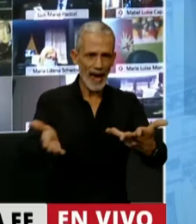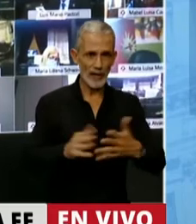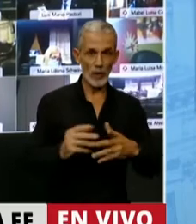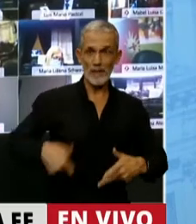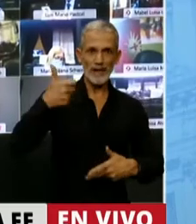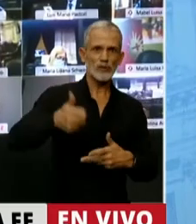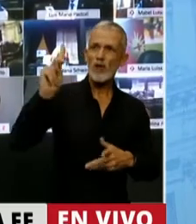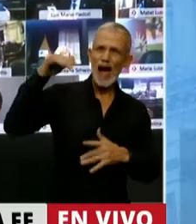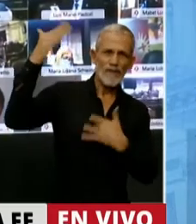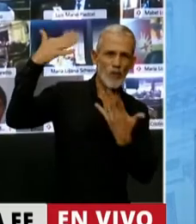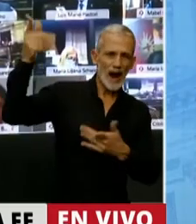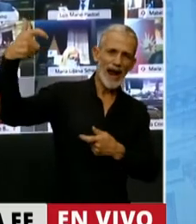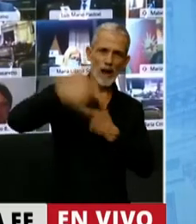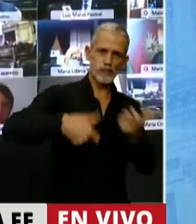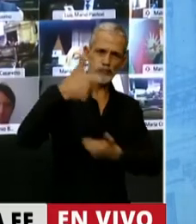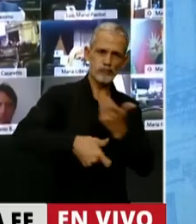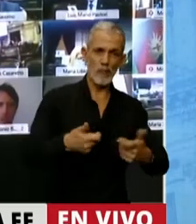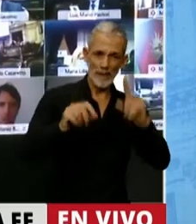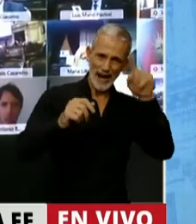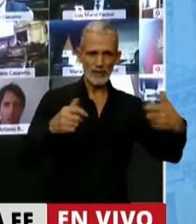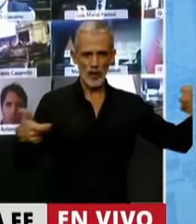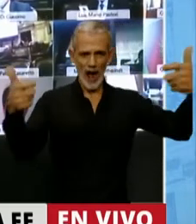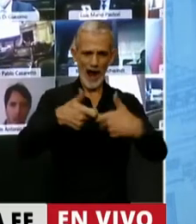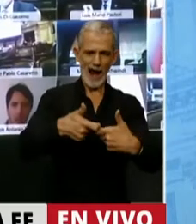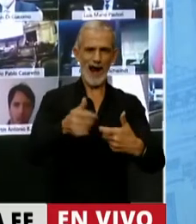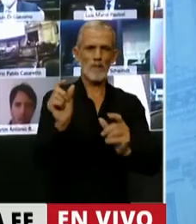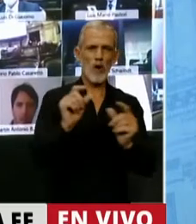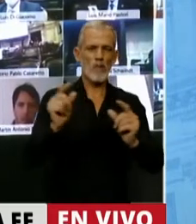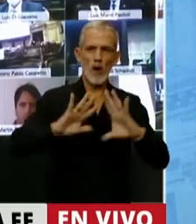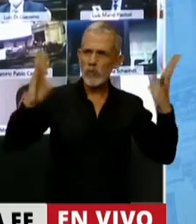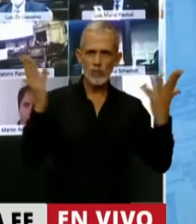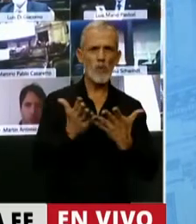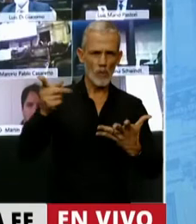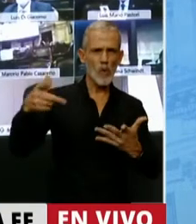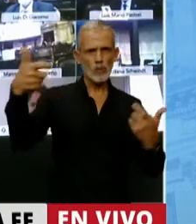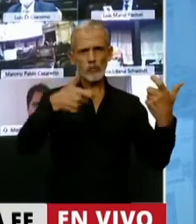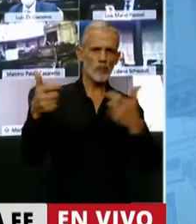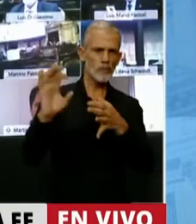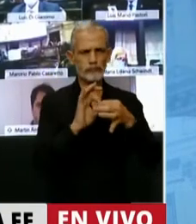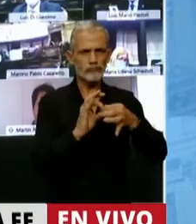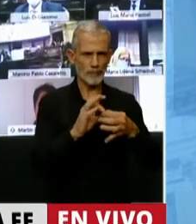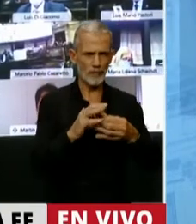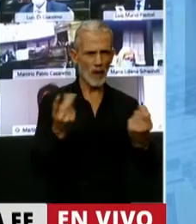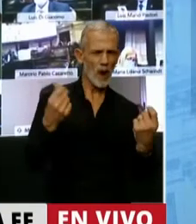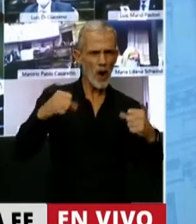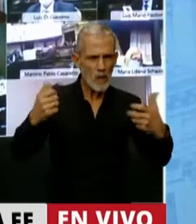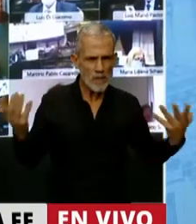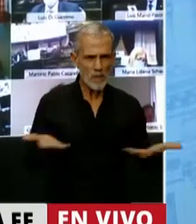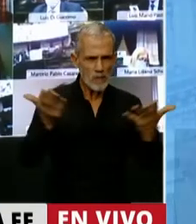inversión externa, contraparte nacional, geopolítica mundial con realismo, con una actitud práctica.